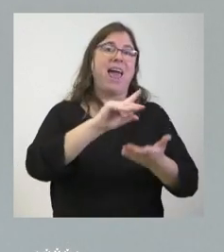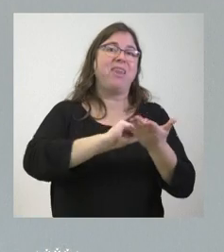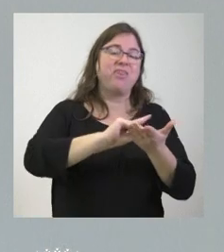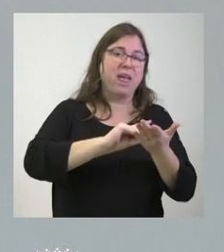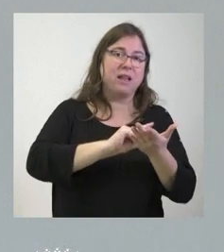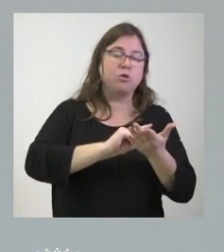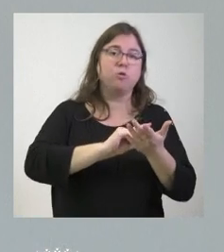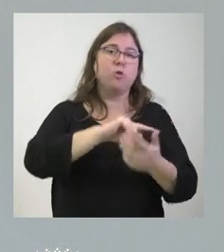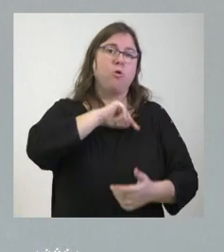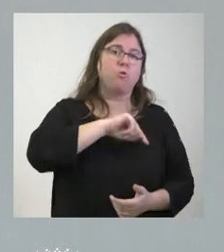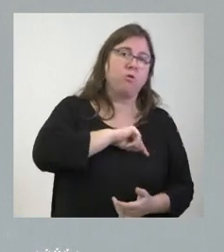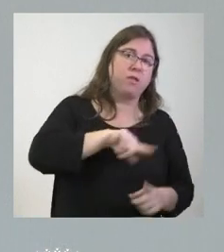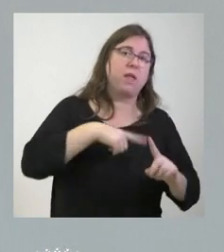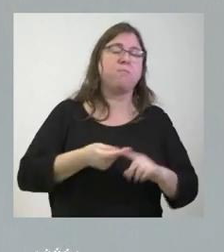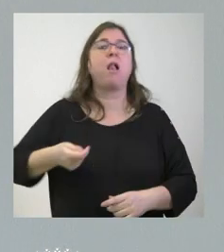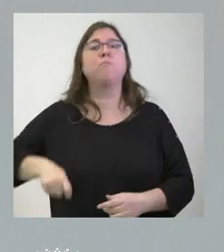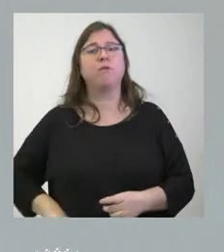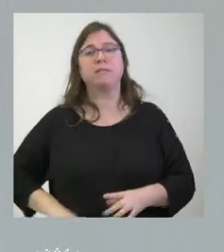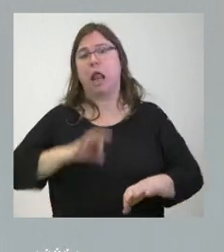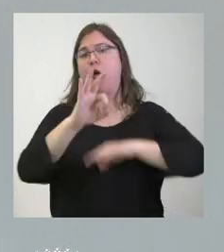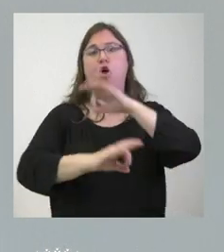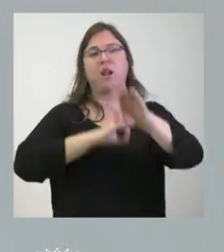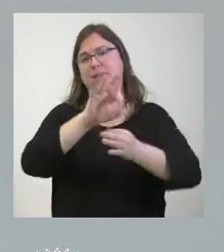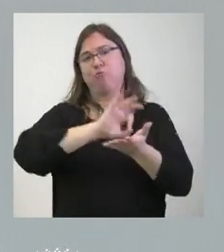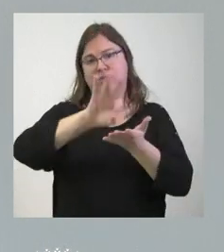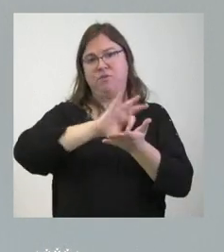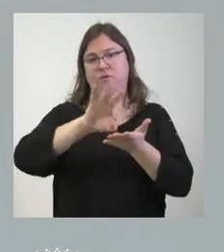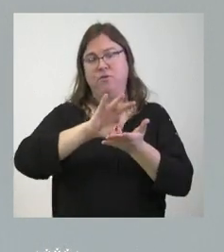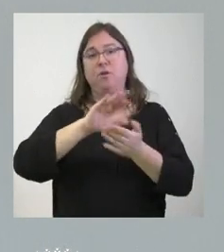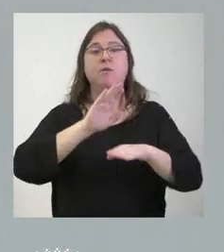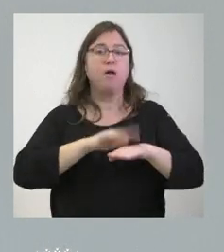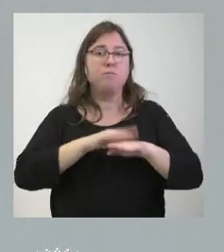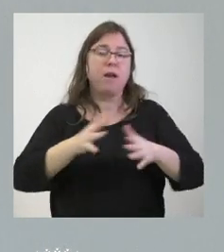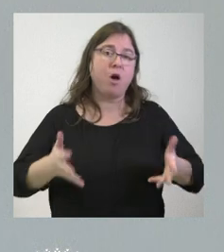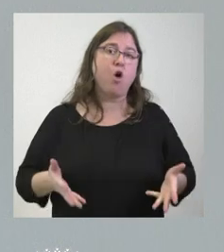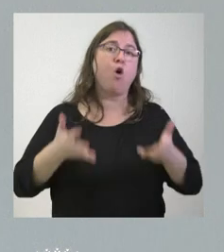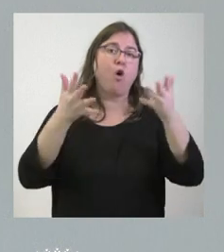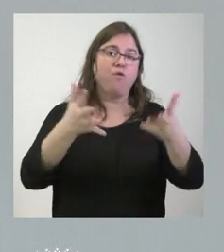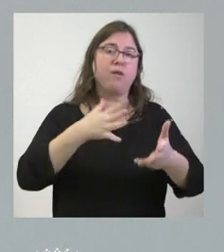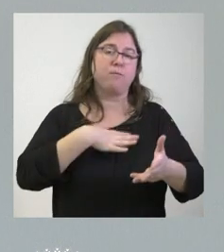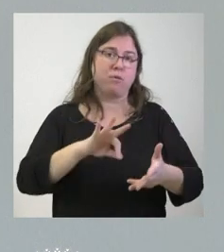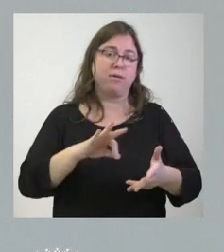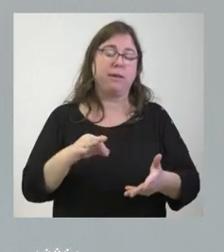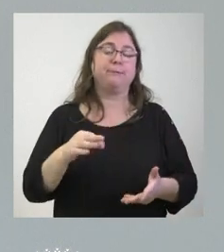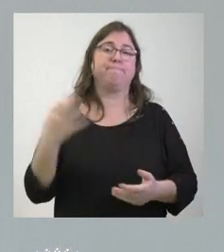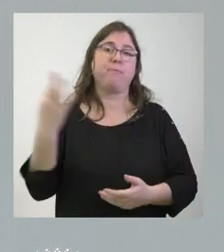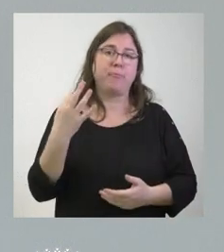conciencia y datos de profesionales iremos organizando los servicios para poder ofrecer la oferta que nos corresponde conforme a la ley en nuestra